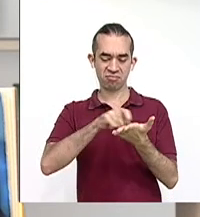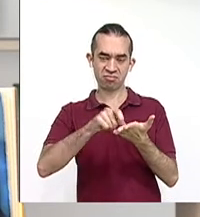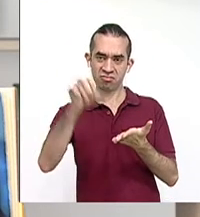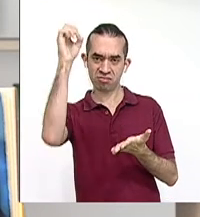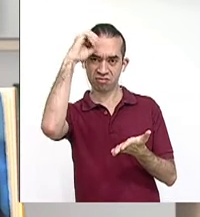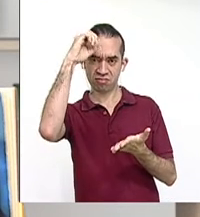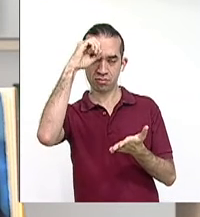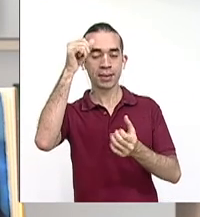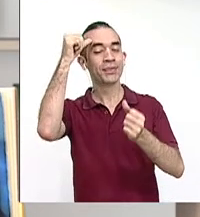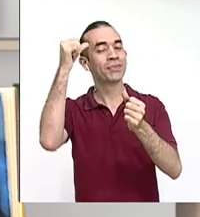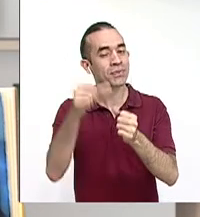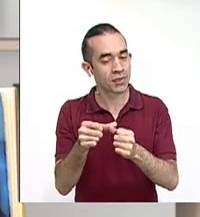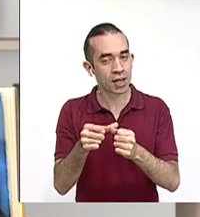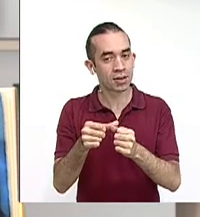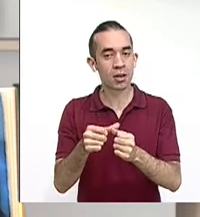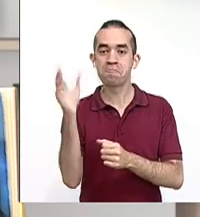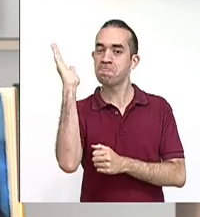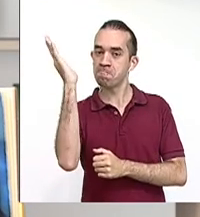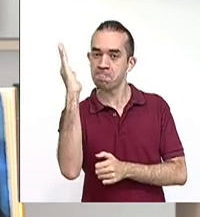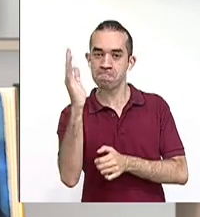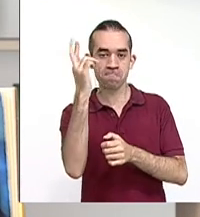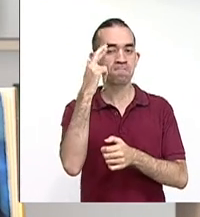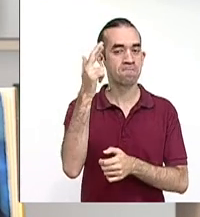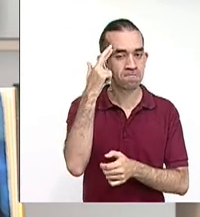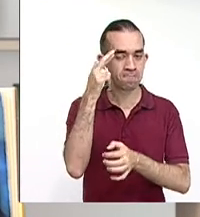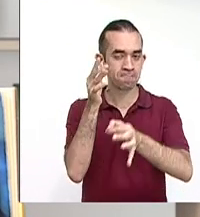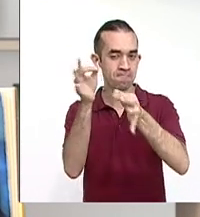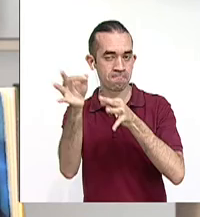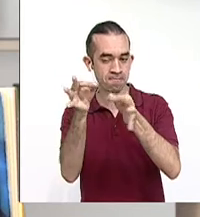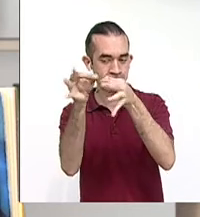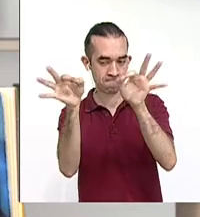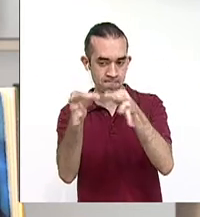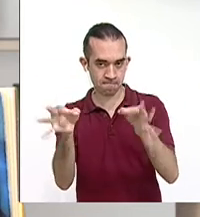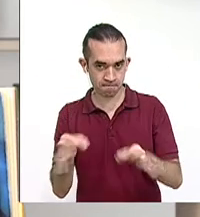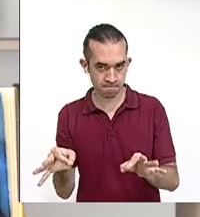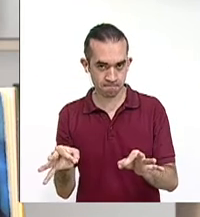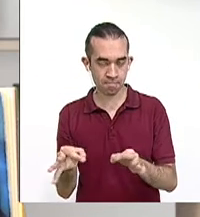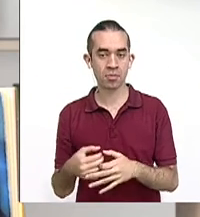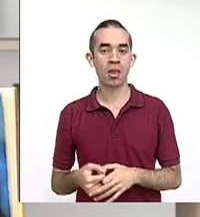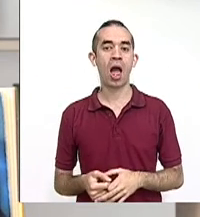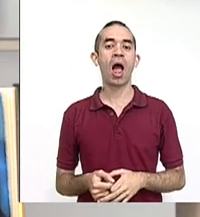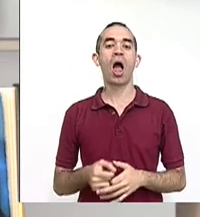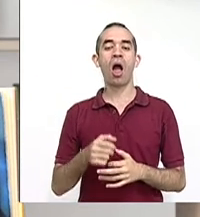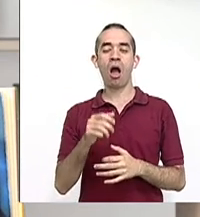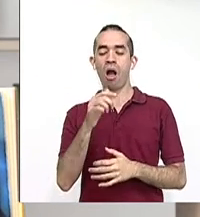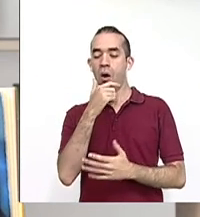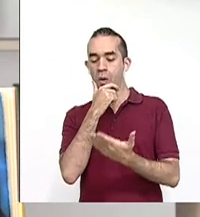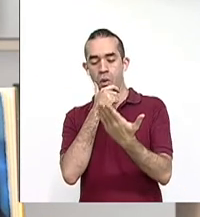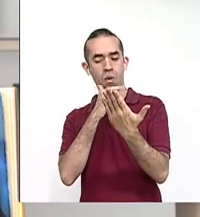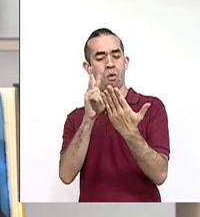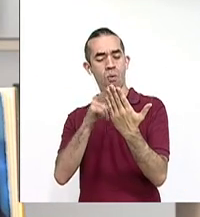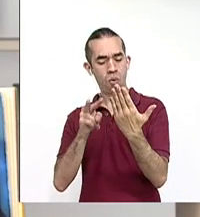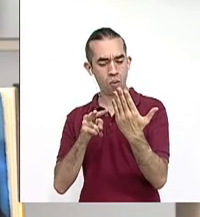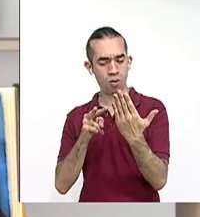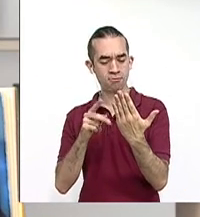carácter expositivo, reflexivo, que nos permite plantearnos, detenernos, reflexionar sobre nuestro entorno. Y eso